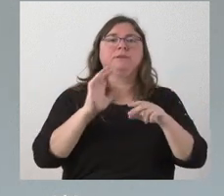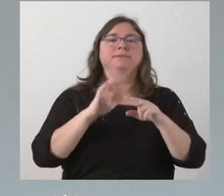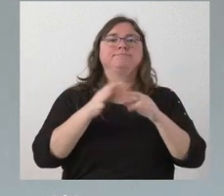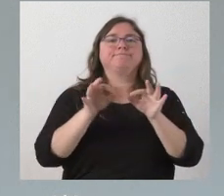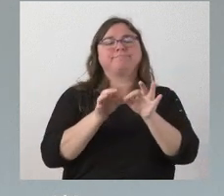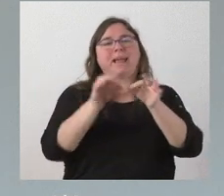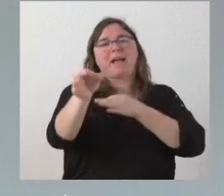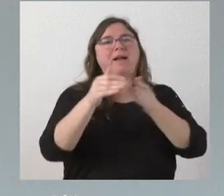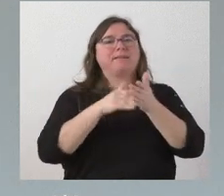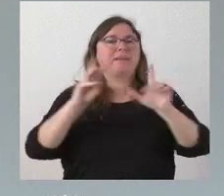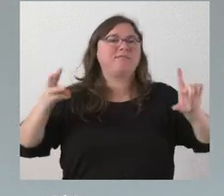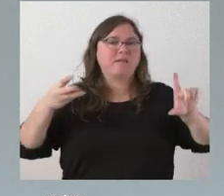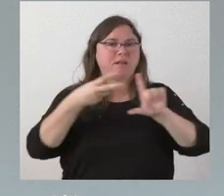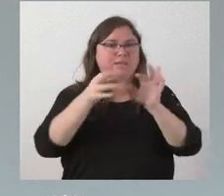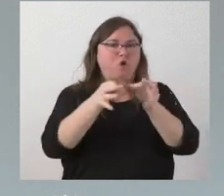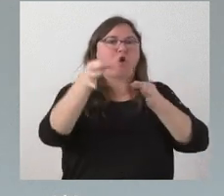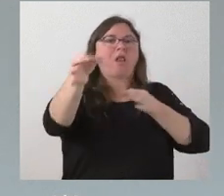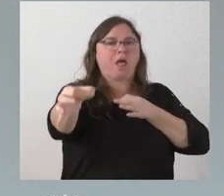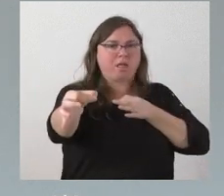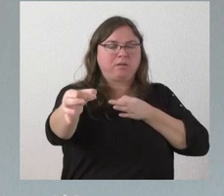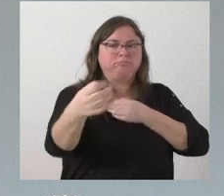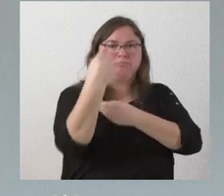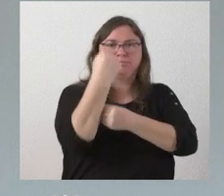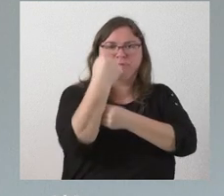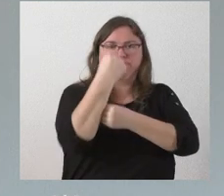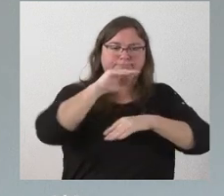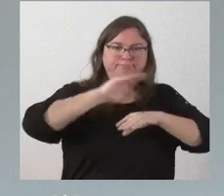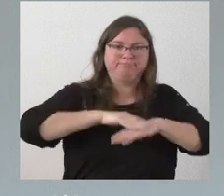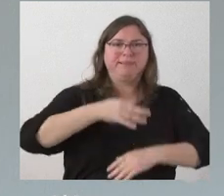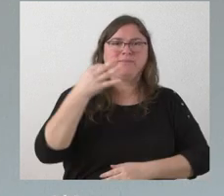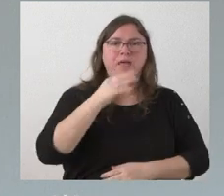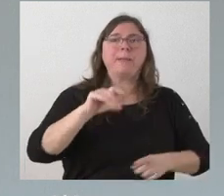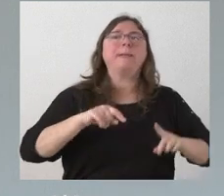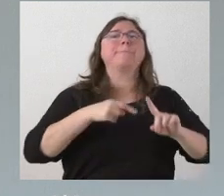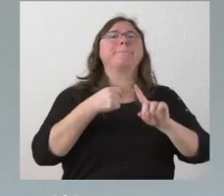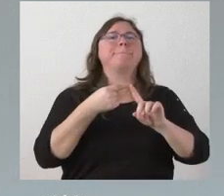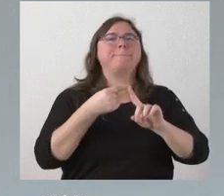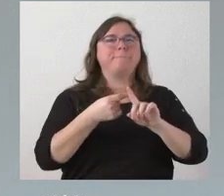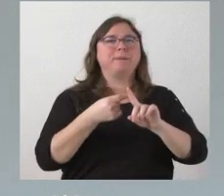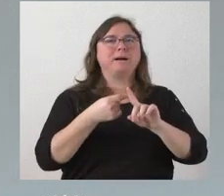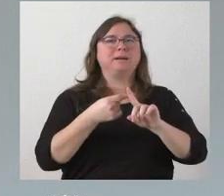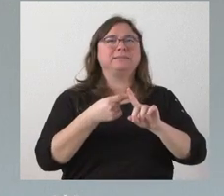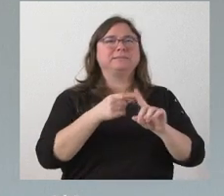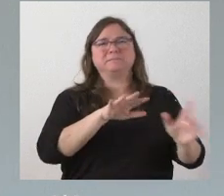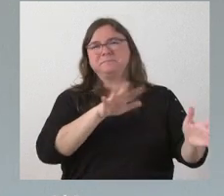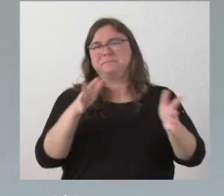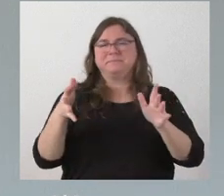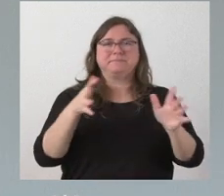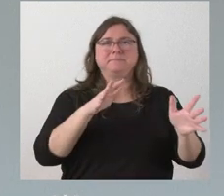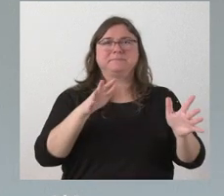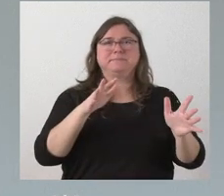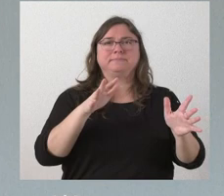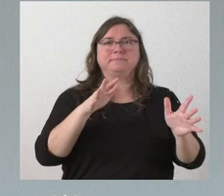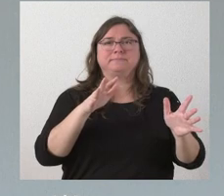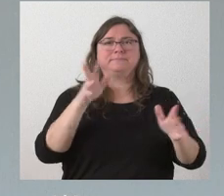en la parte online se les requiera y a continuación en torno al mes de junio